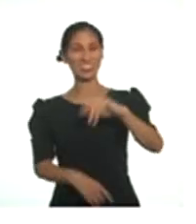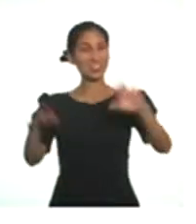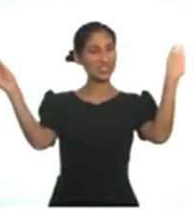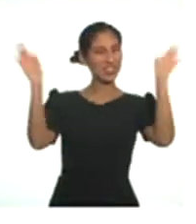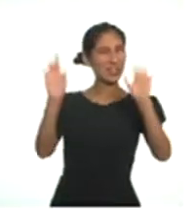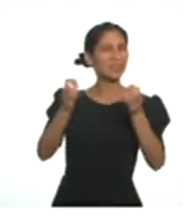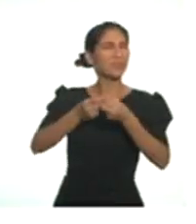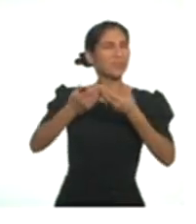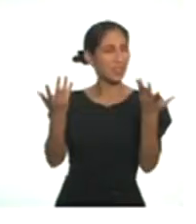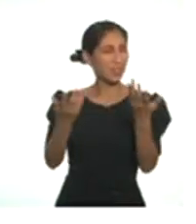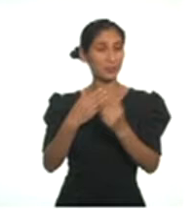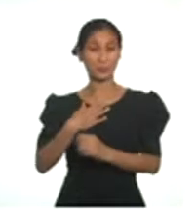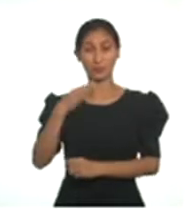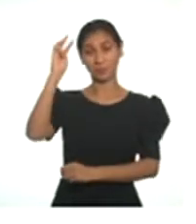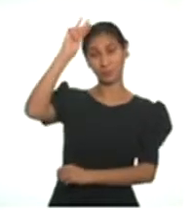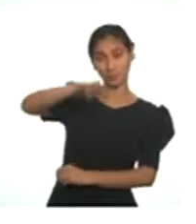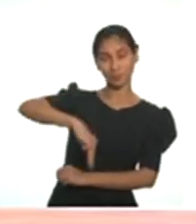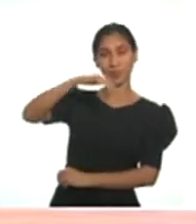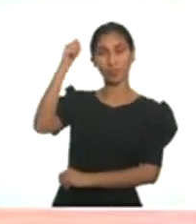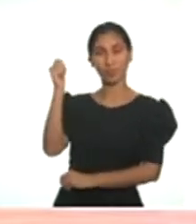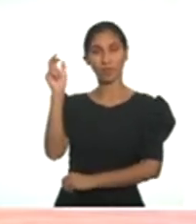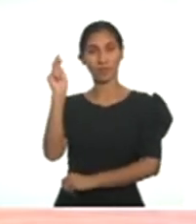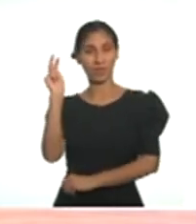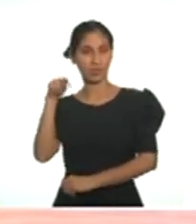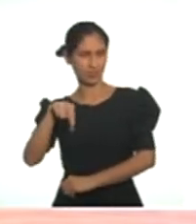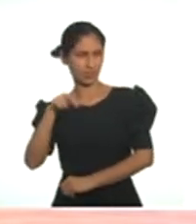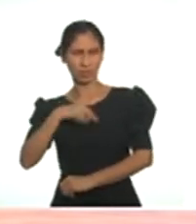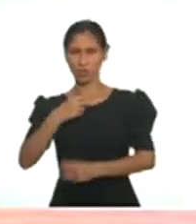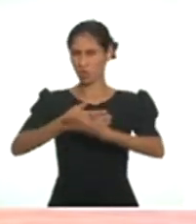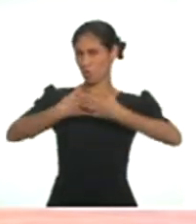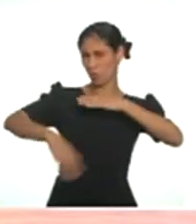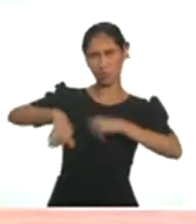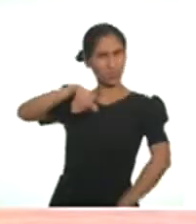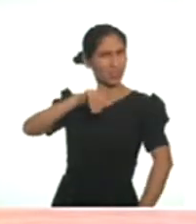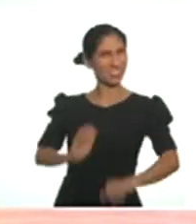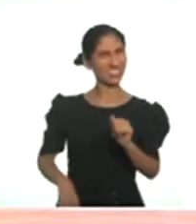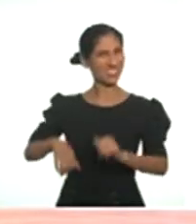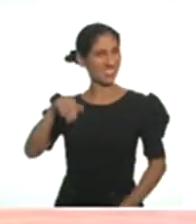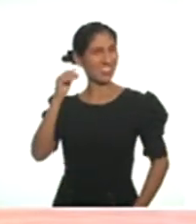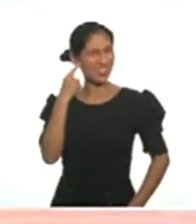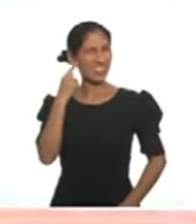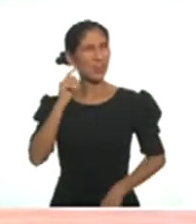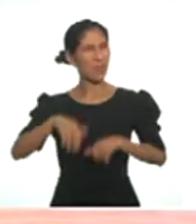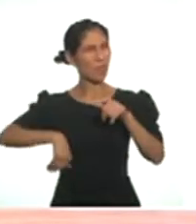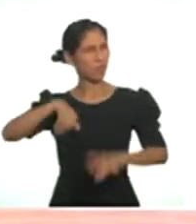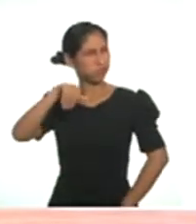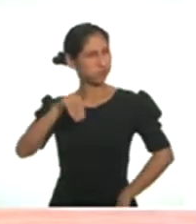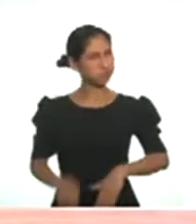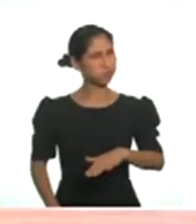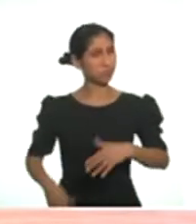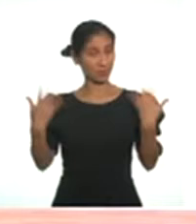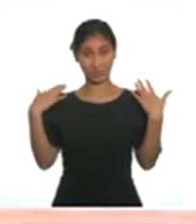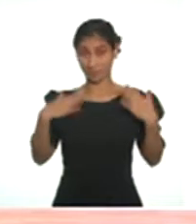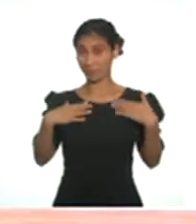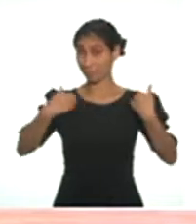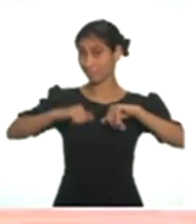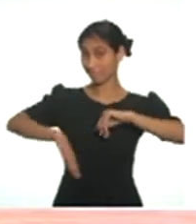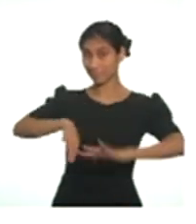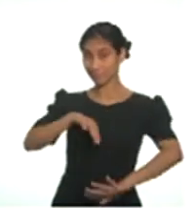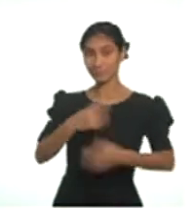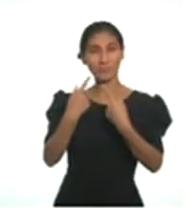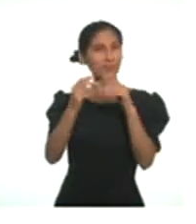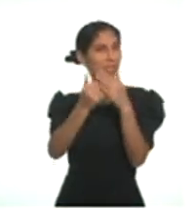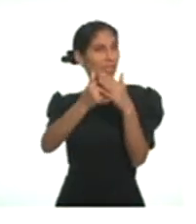Hola chicas y chicos, soy Martín y hoy moveremos cosas a través del sonido generando ritmos con nuestro cuerpo.